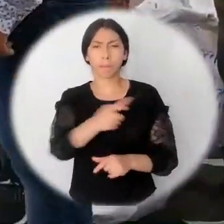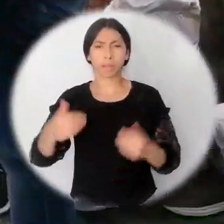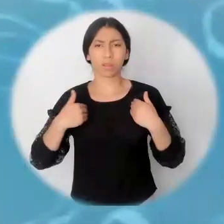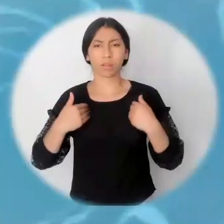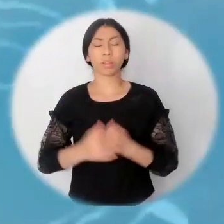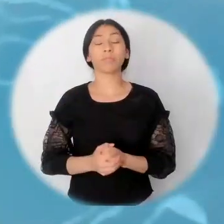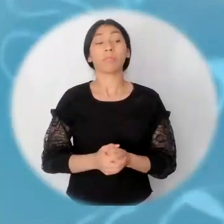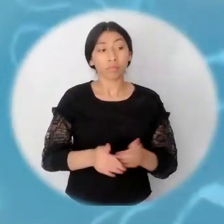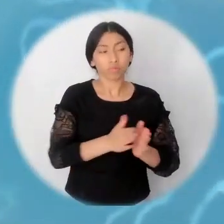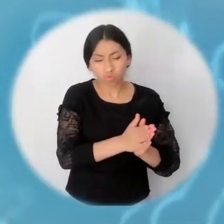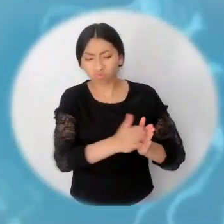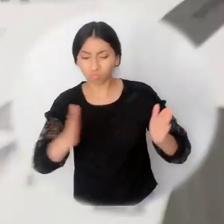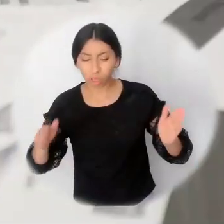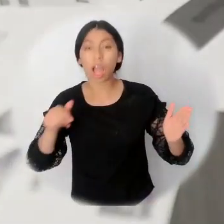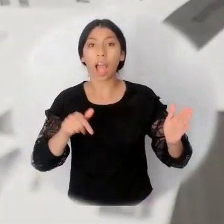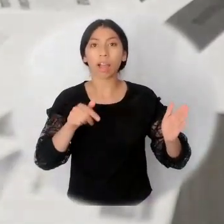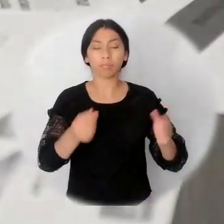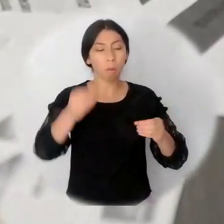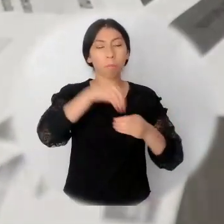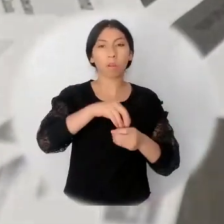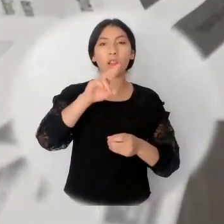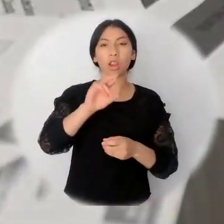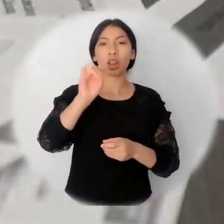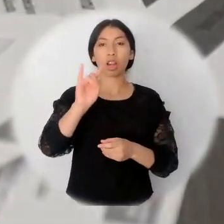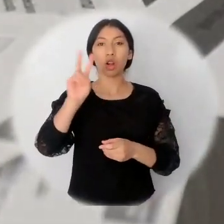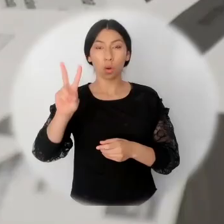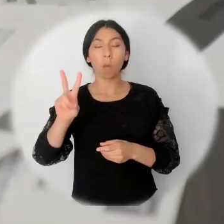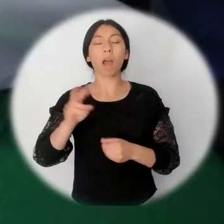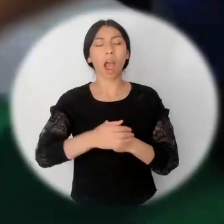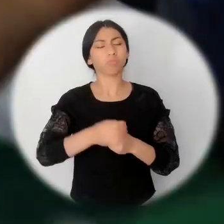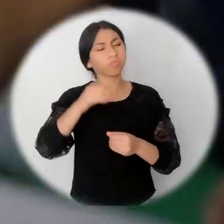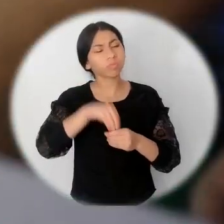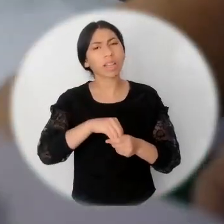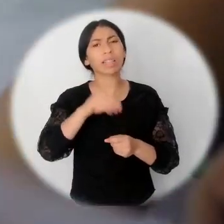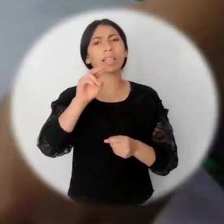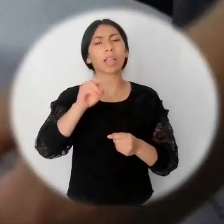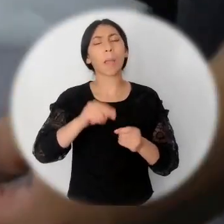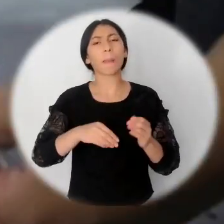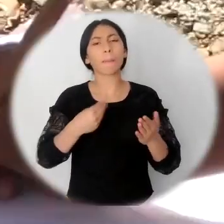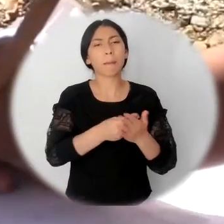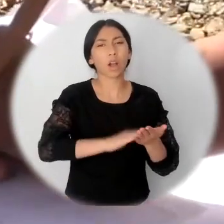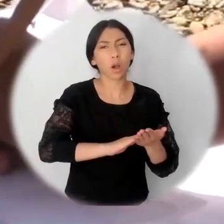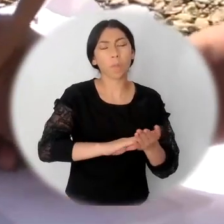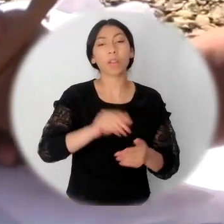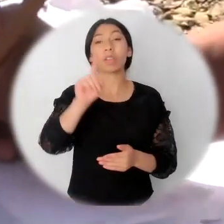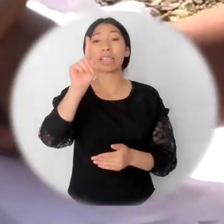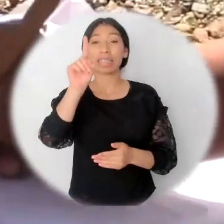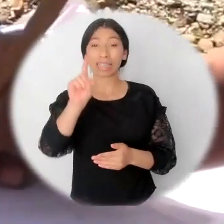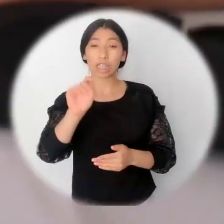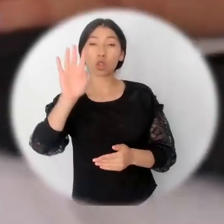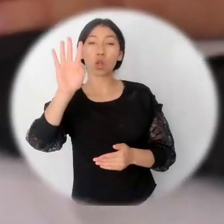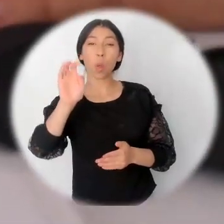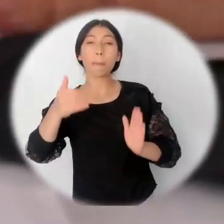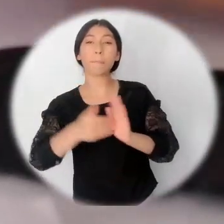conflicto armado. En el mismo periodo, la unidad ha reconocido 76.535 indemnizaciones administrativas por un valor cercano a los